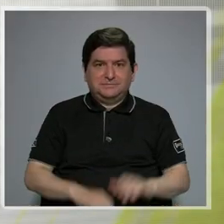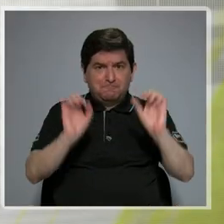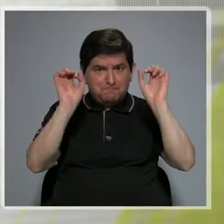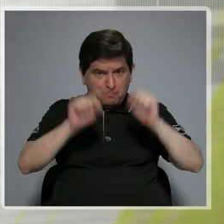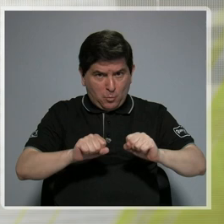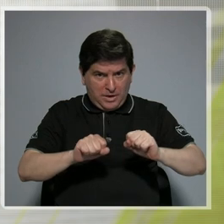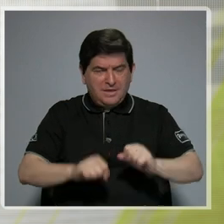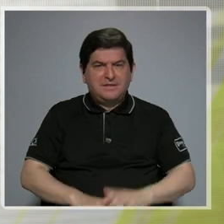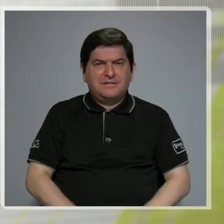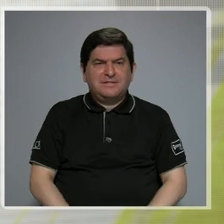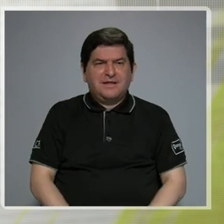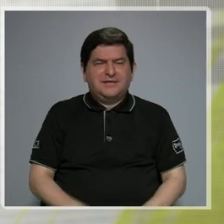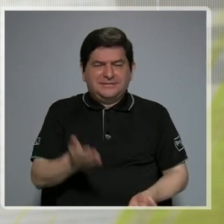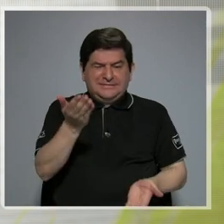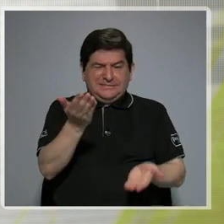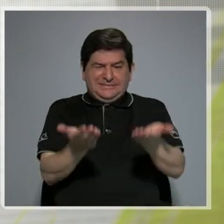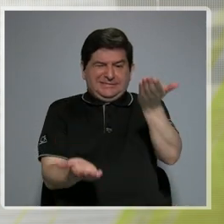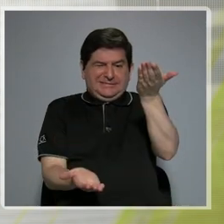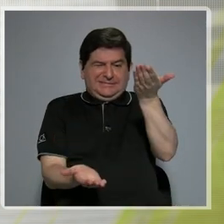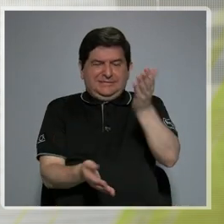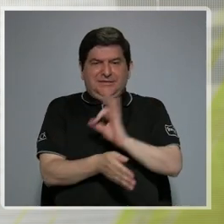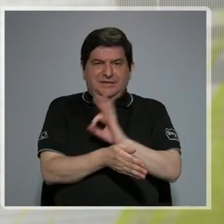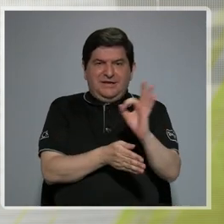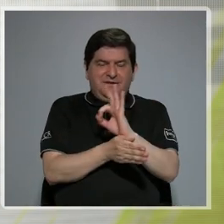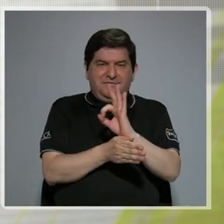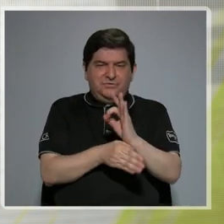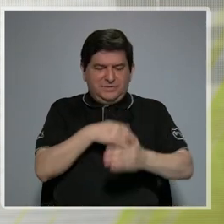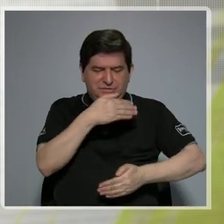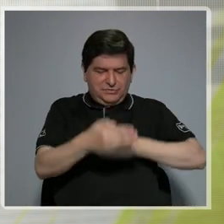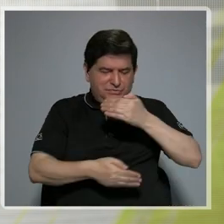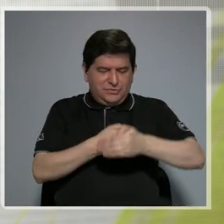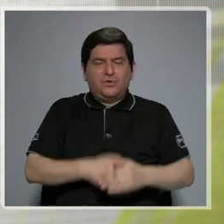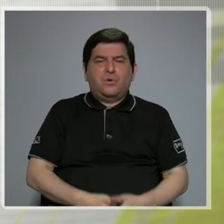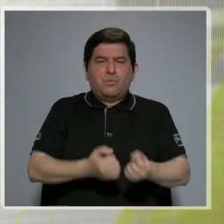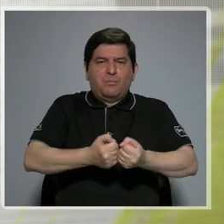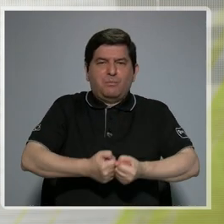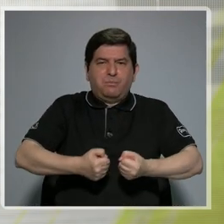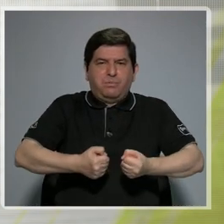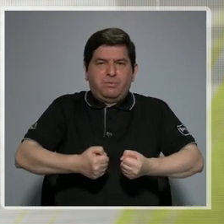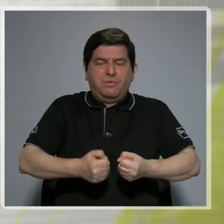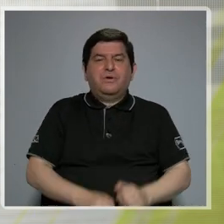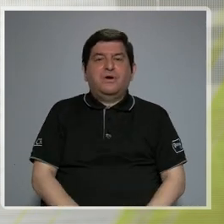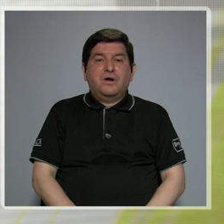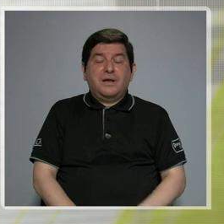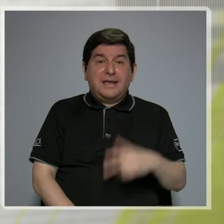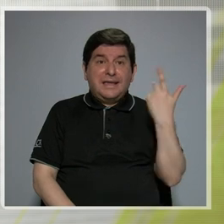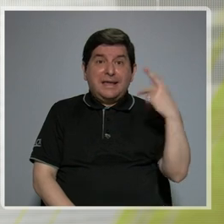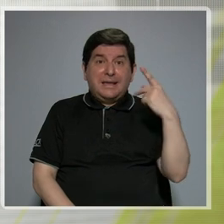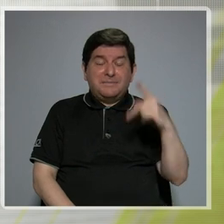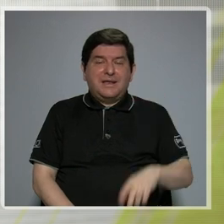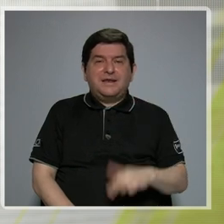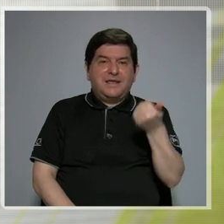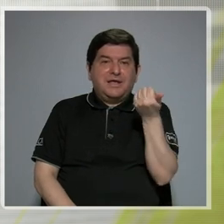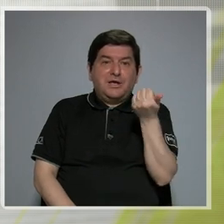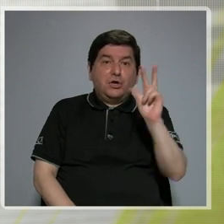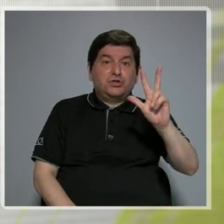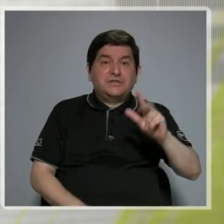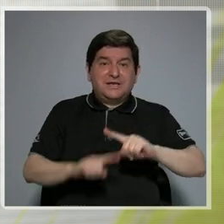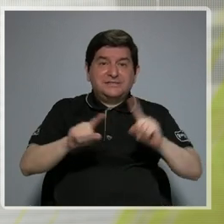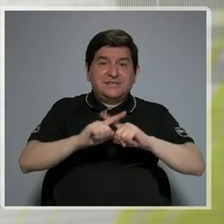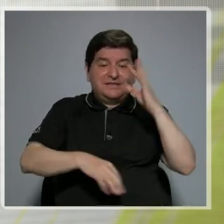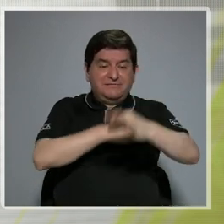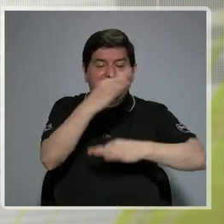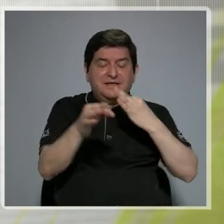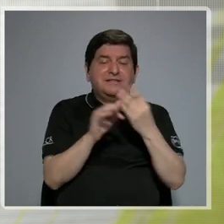por ejemplo, un desbalance en el funcionamiento metabólico, obesidad y obesidad como un factor de riesgo para 13 tipos de cáncer diferentes.